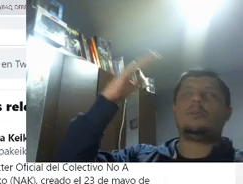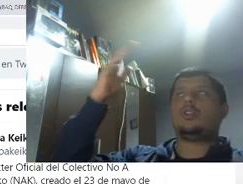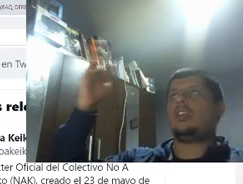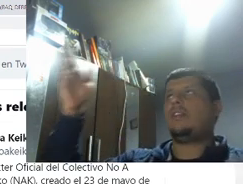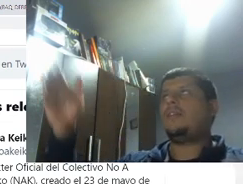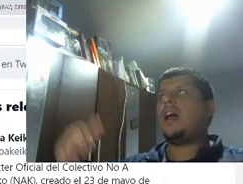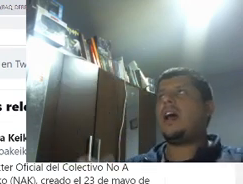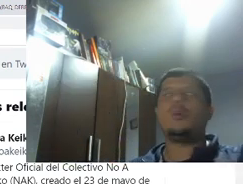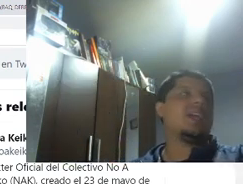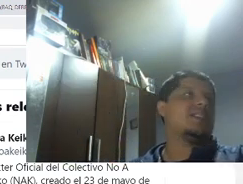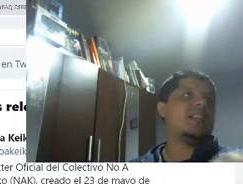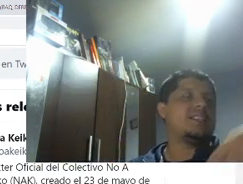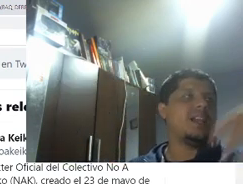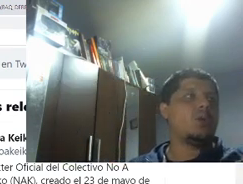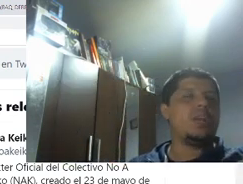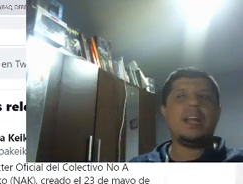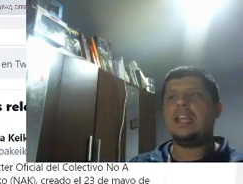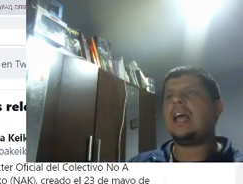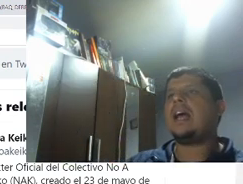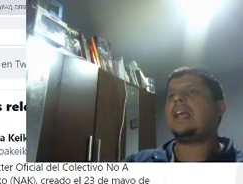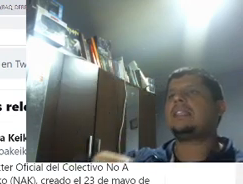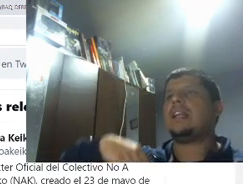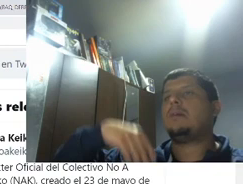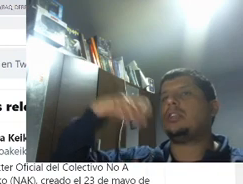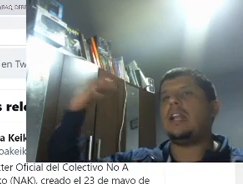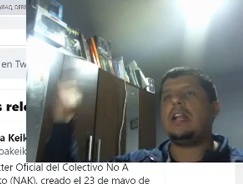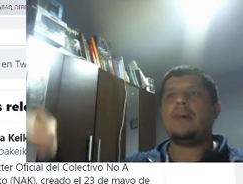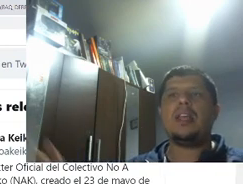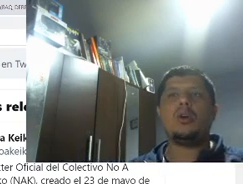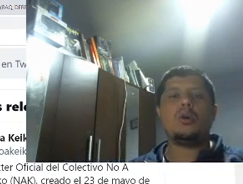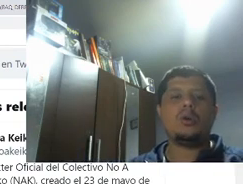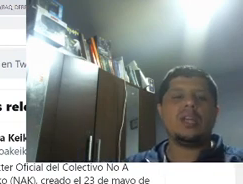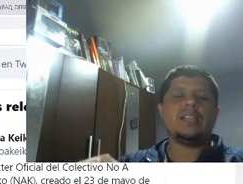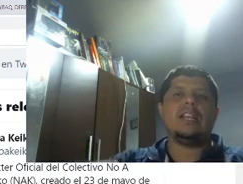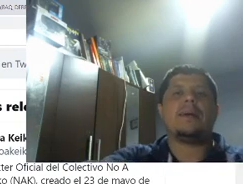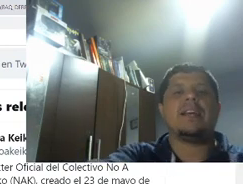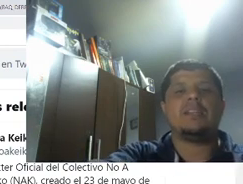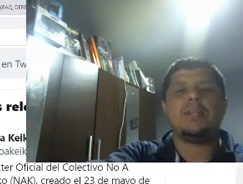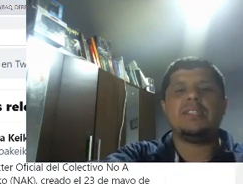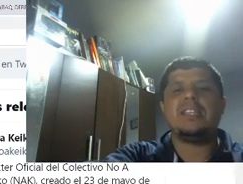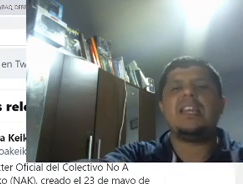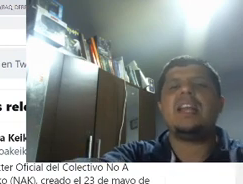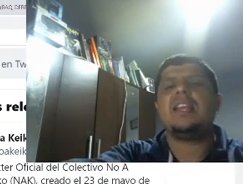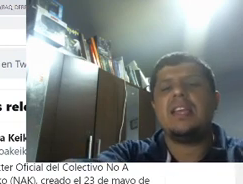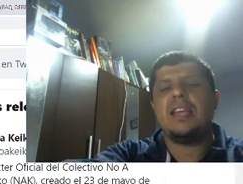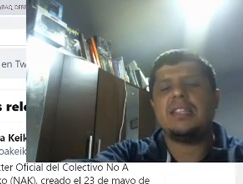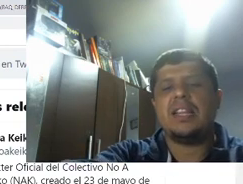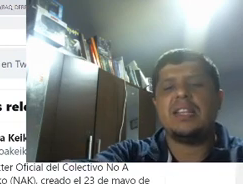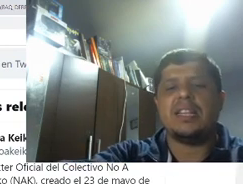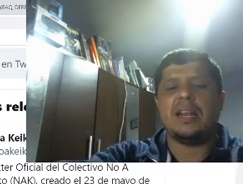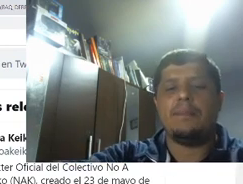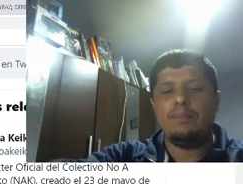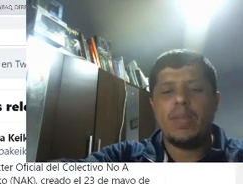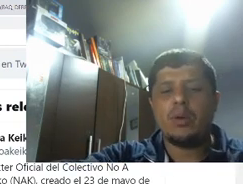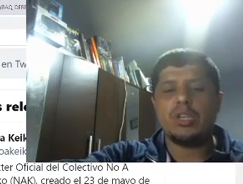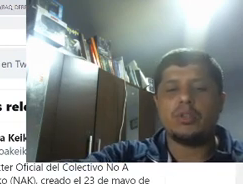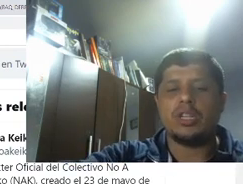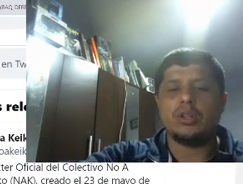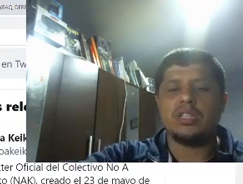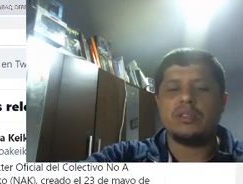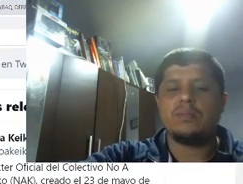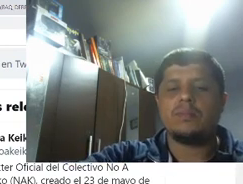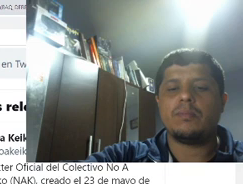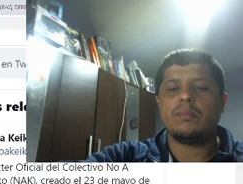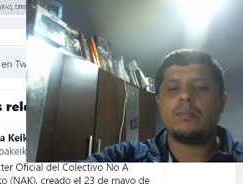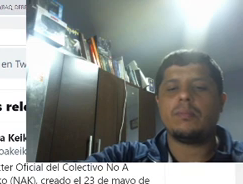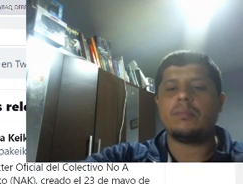que se argumentó del fraude, que si las irregularidades, que la muestra del padrón, que si la vacancia presidencial, etcétera, etcétera. Escuchemos